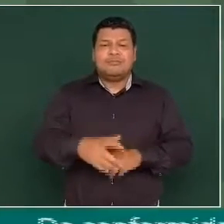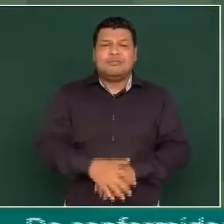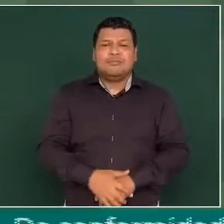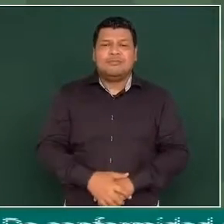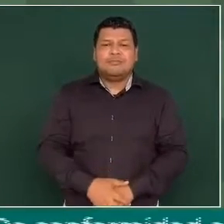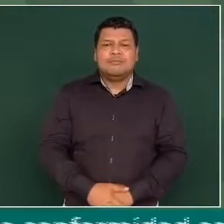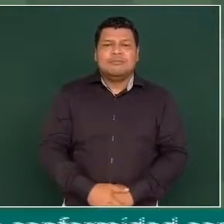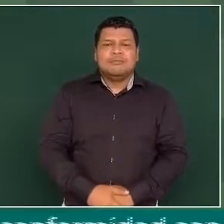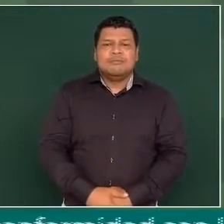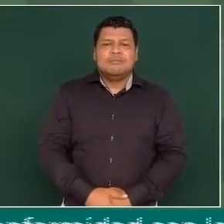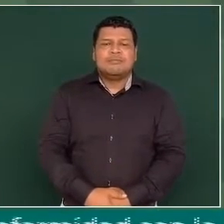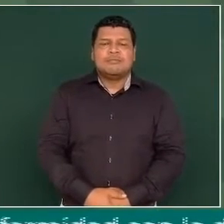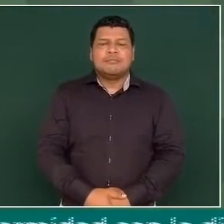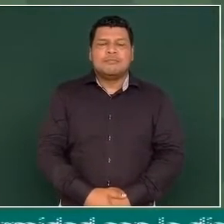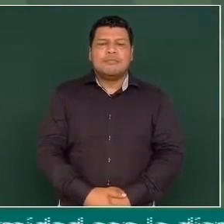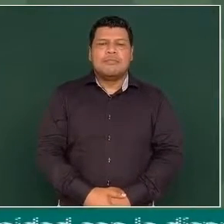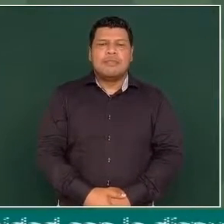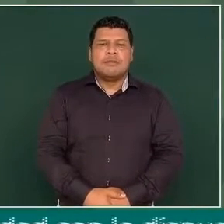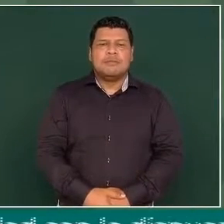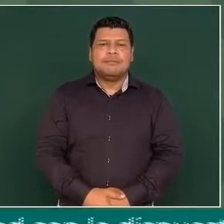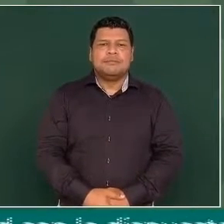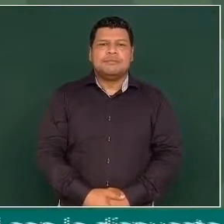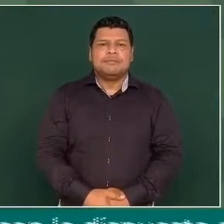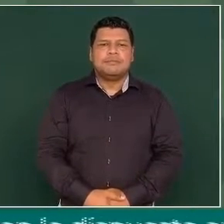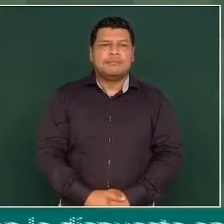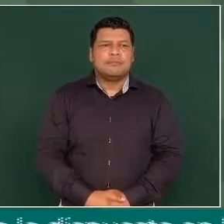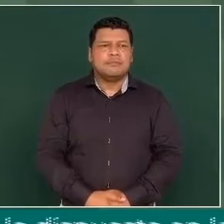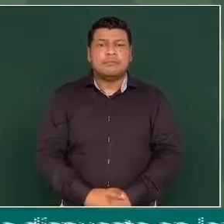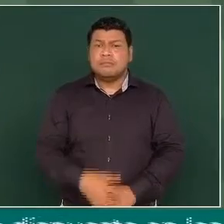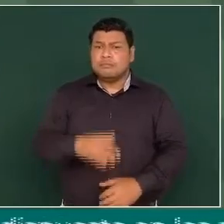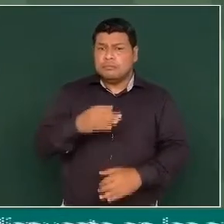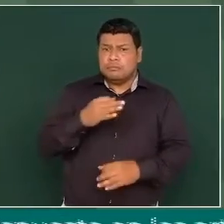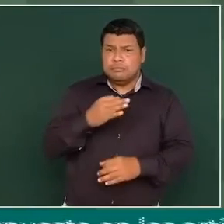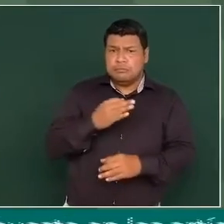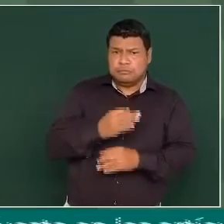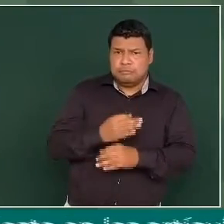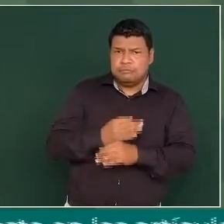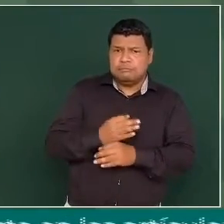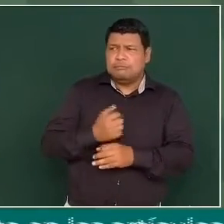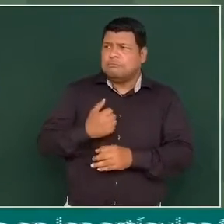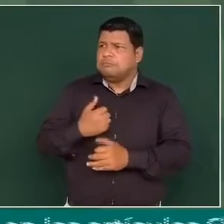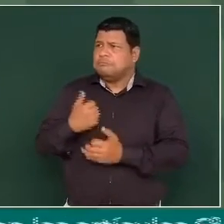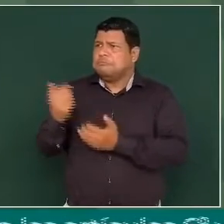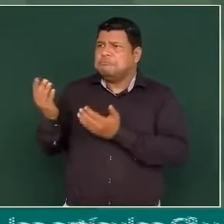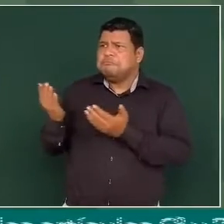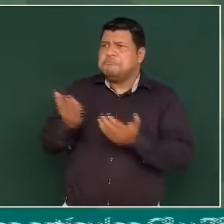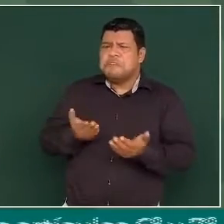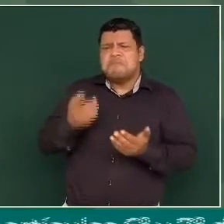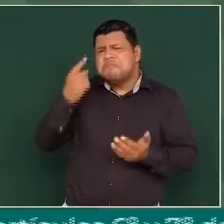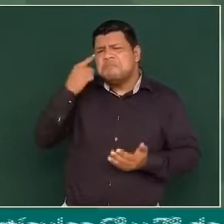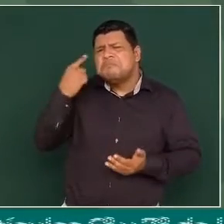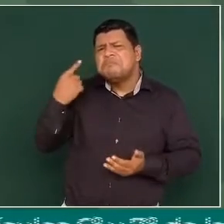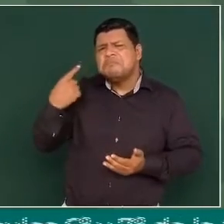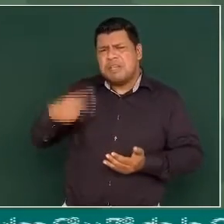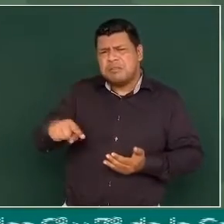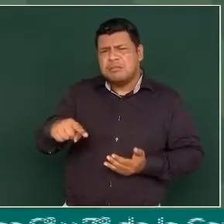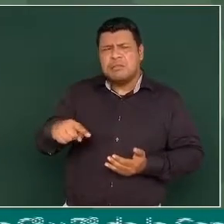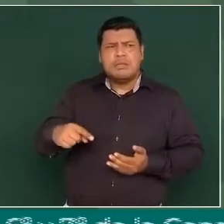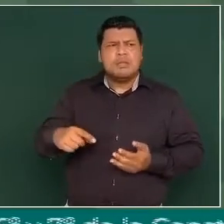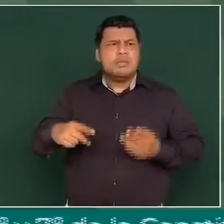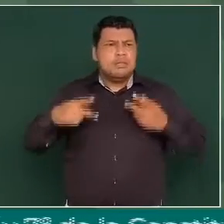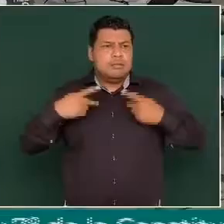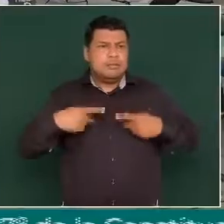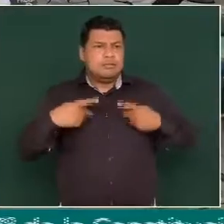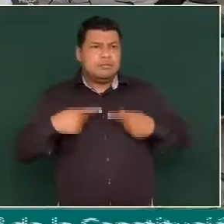evaluar lo que se está haciendo para garantizar la